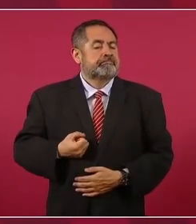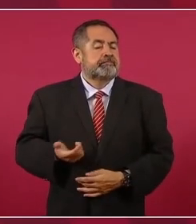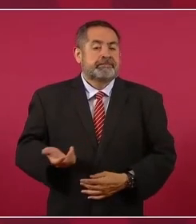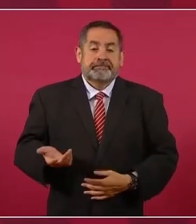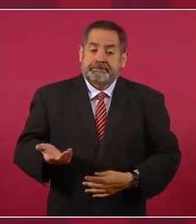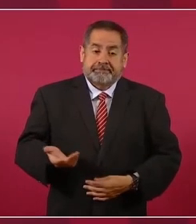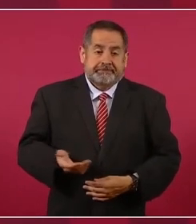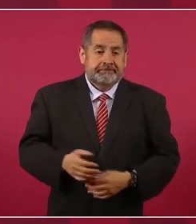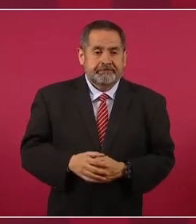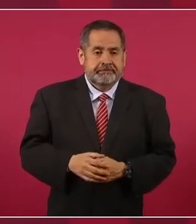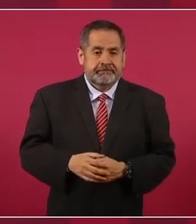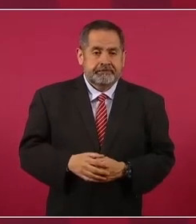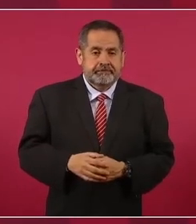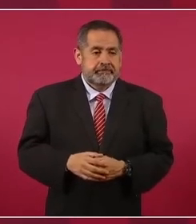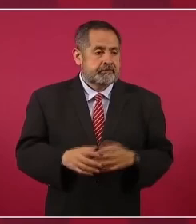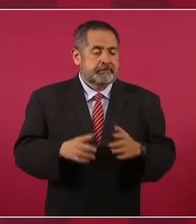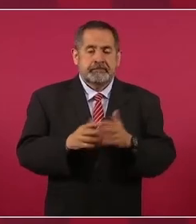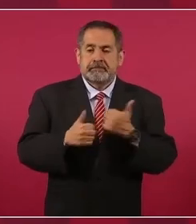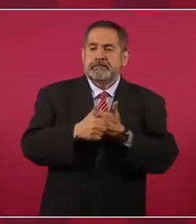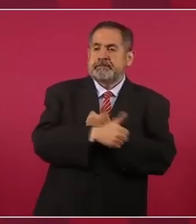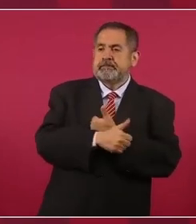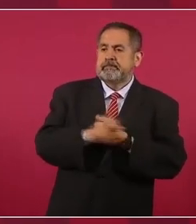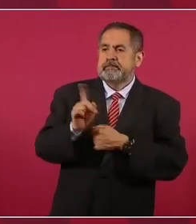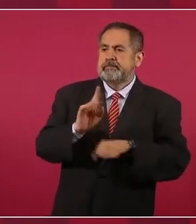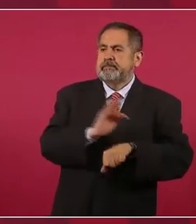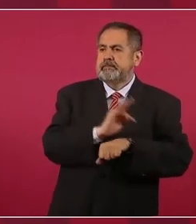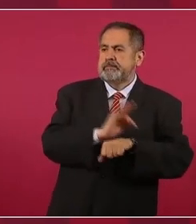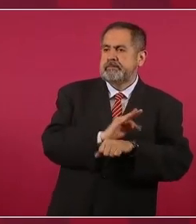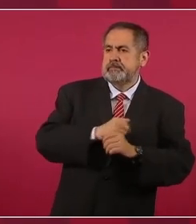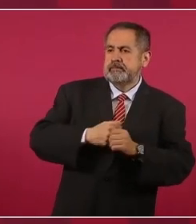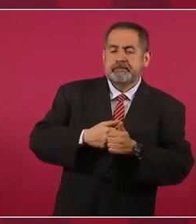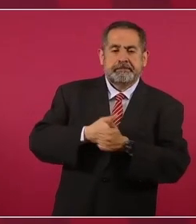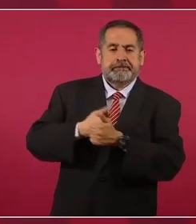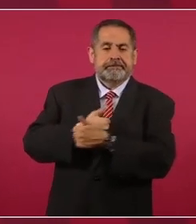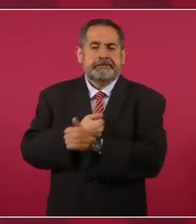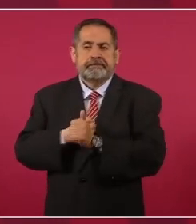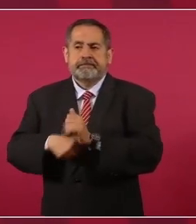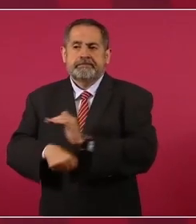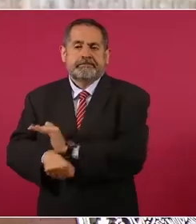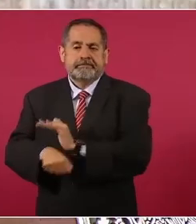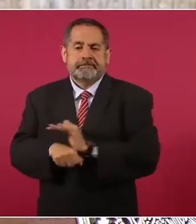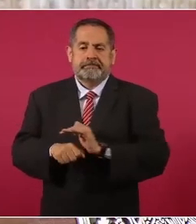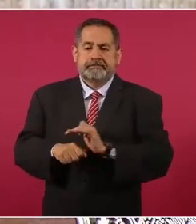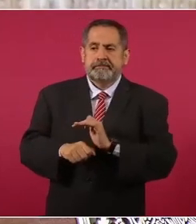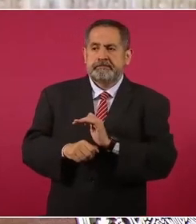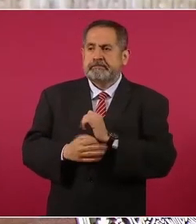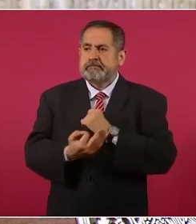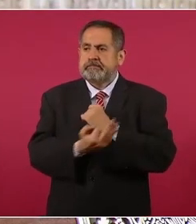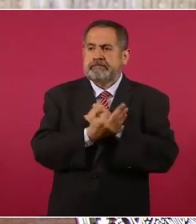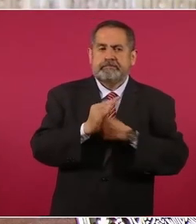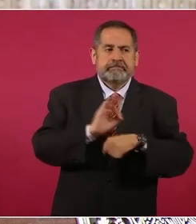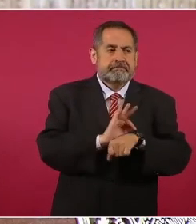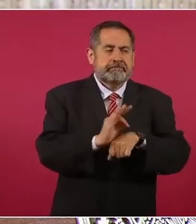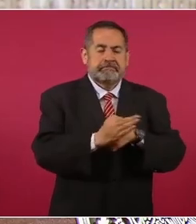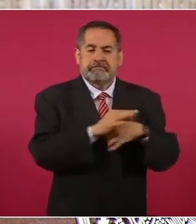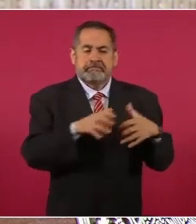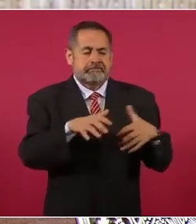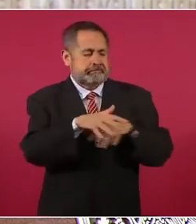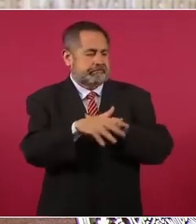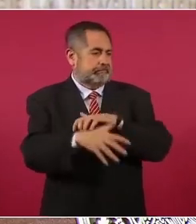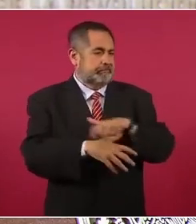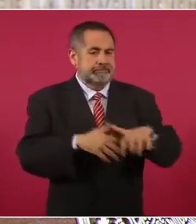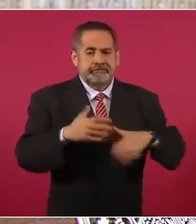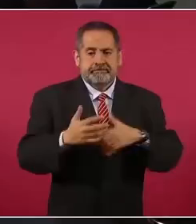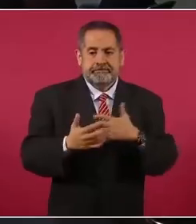Y mucho encubrimiento, porque